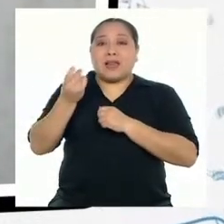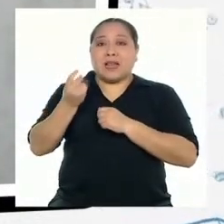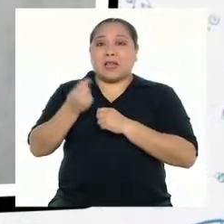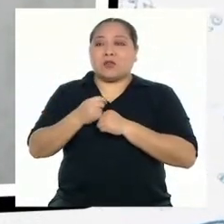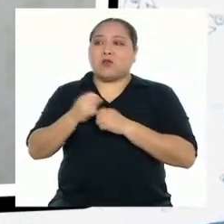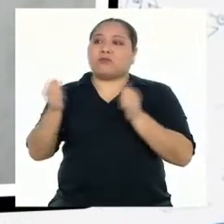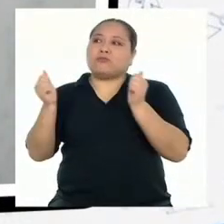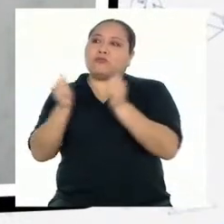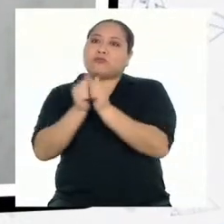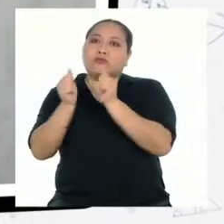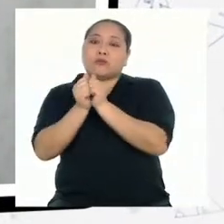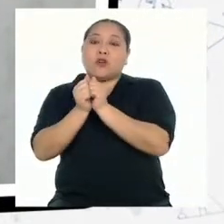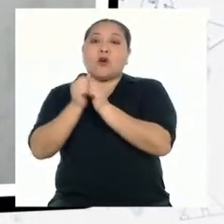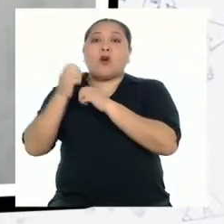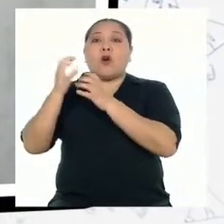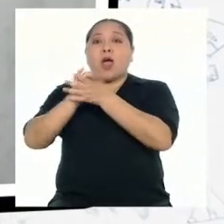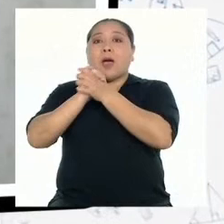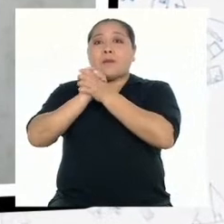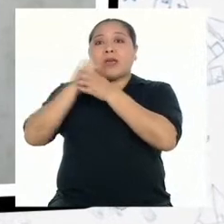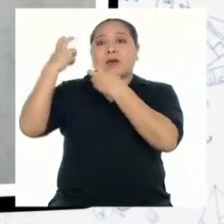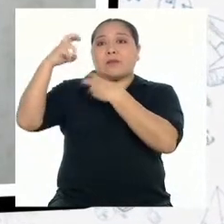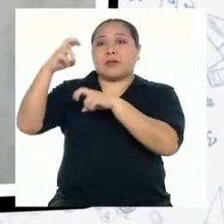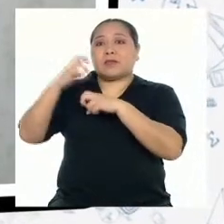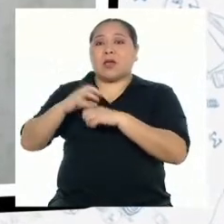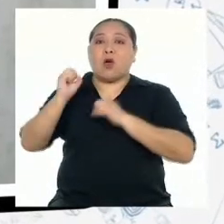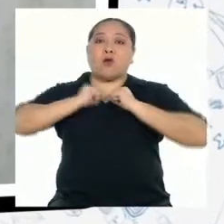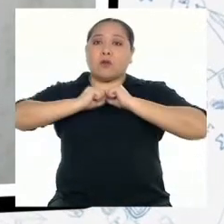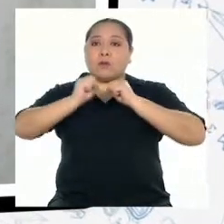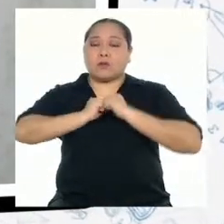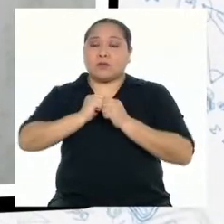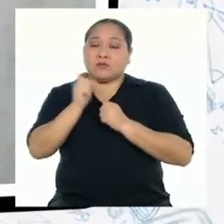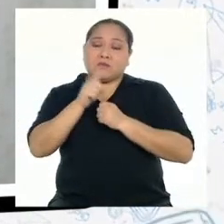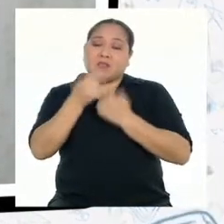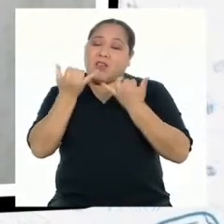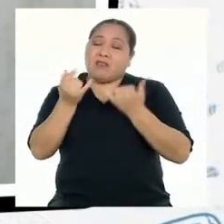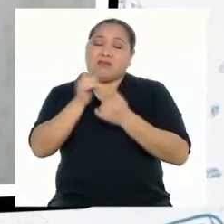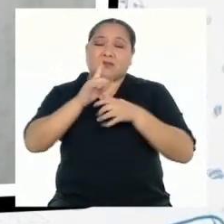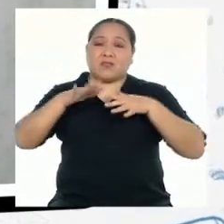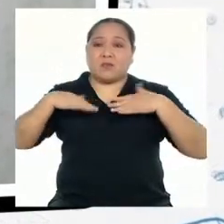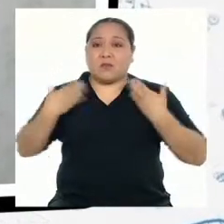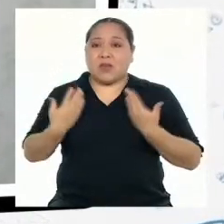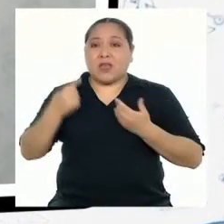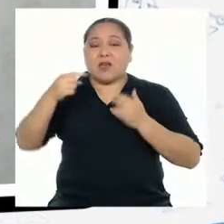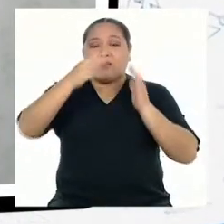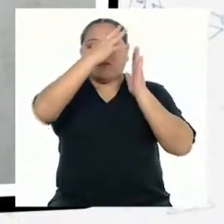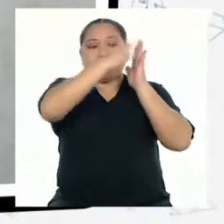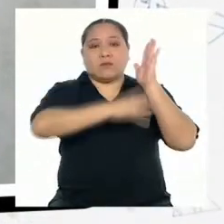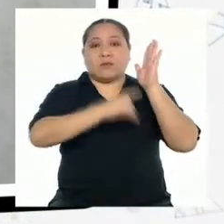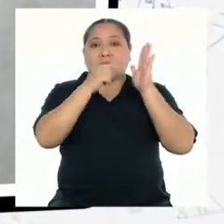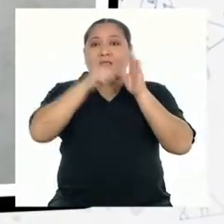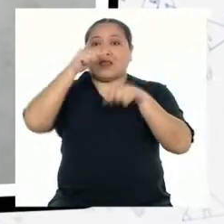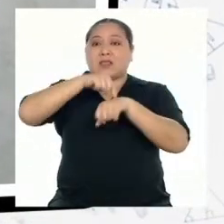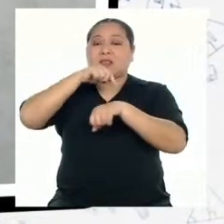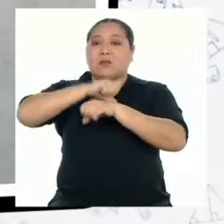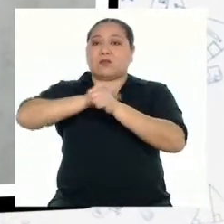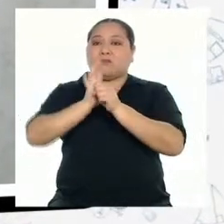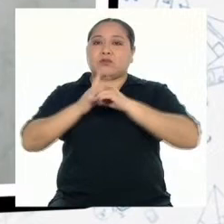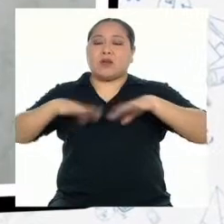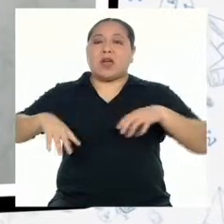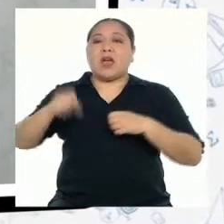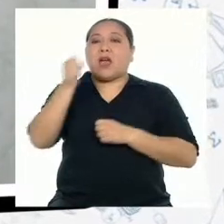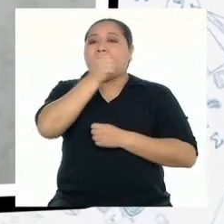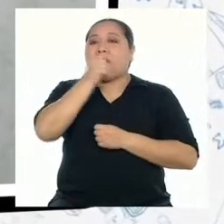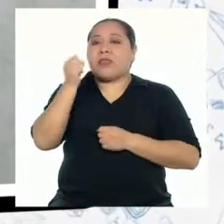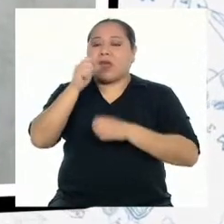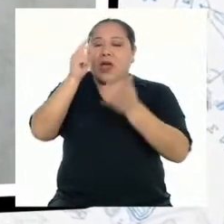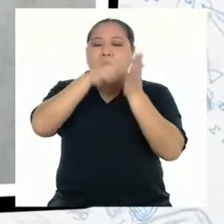Actualmente eso ya no se puede hacer y por eso en mi columna de actividades durante la pandemia están cantar, colorear,